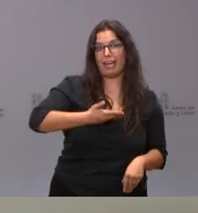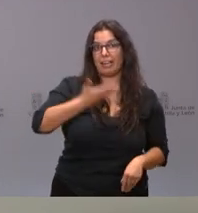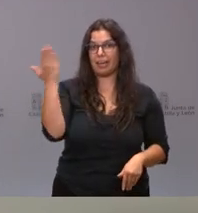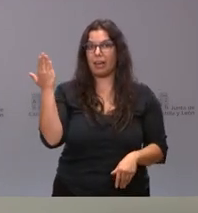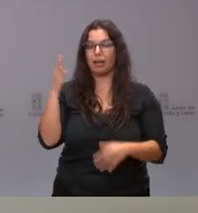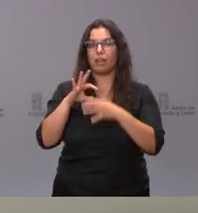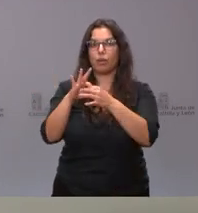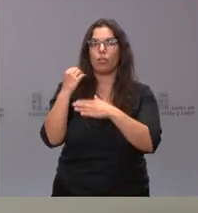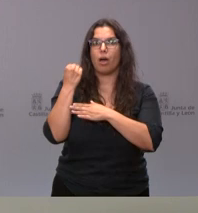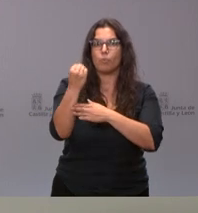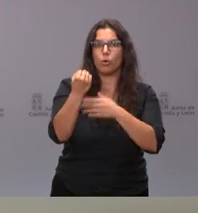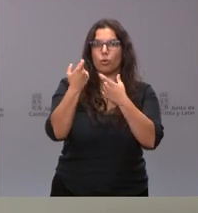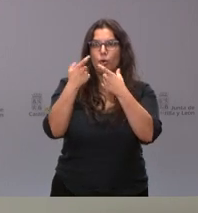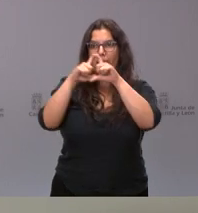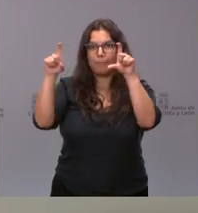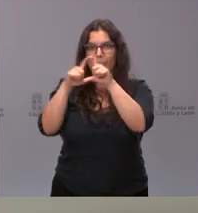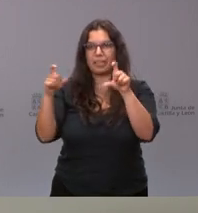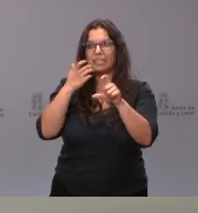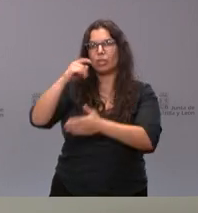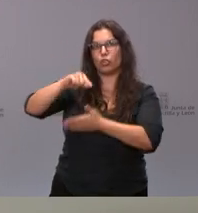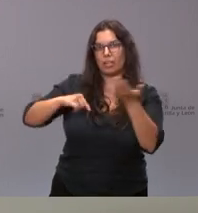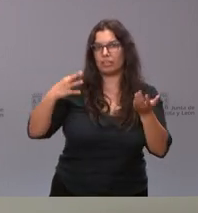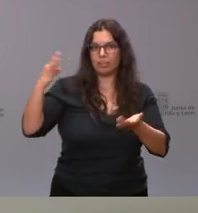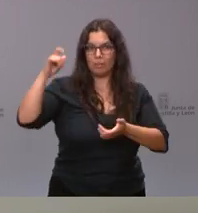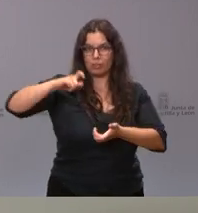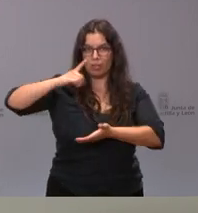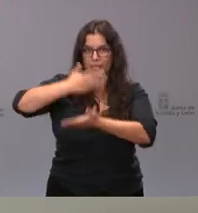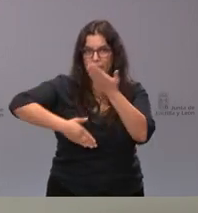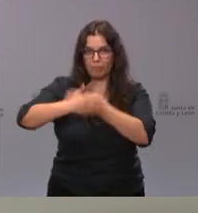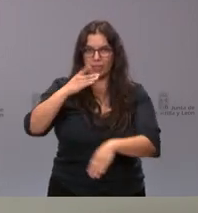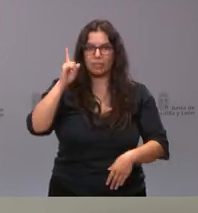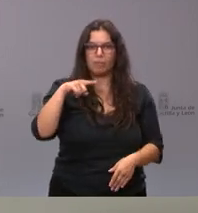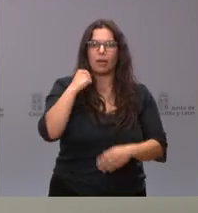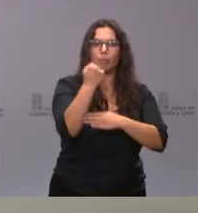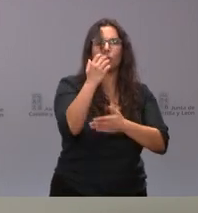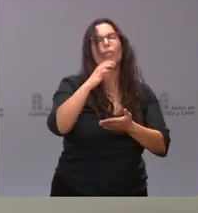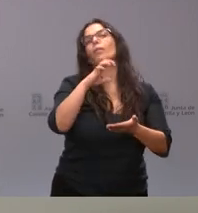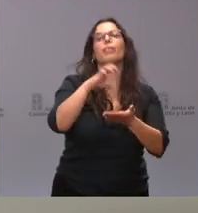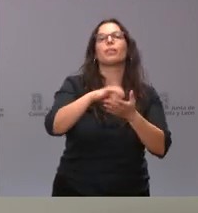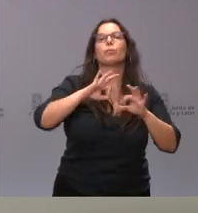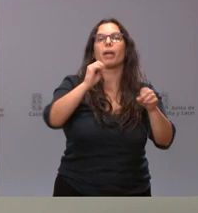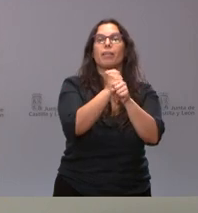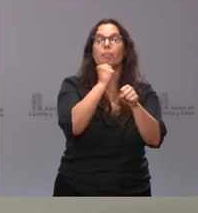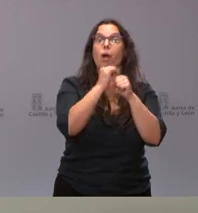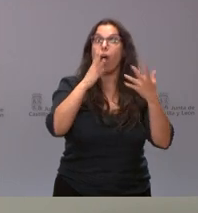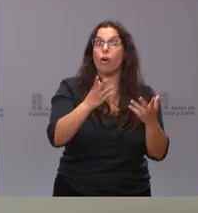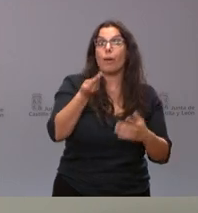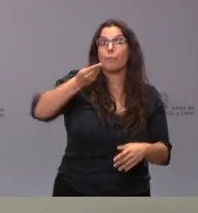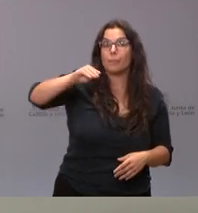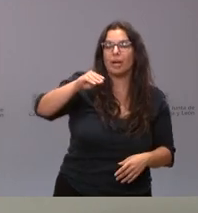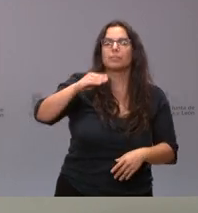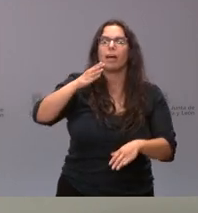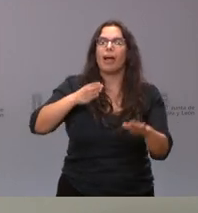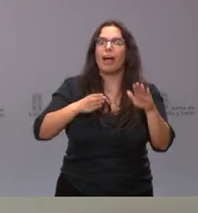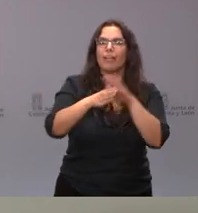que ver con el apoyo a las empresas que contratan a personas con discapacidad, con el apoyo a los centros especiales de empleo. hacemos ahora facilitando el acceso a la función